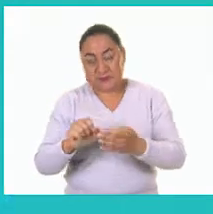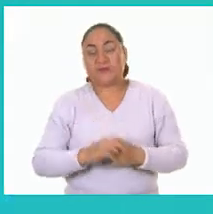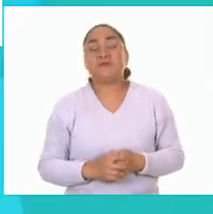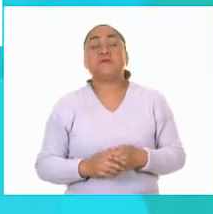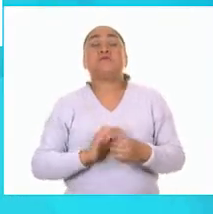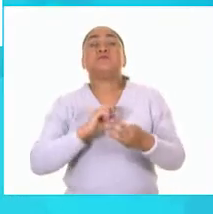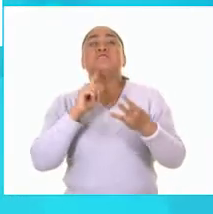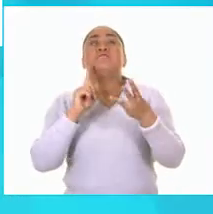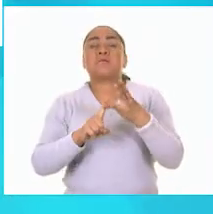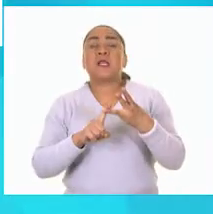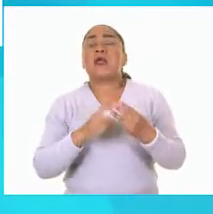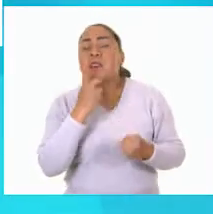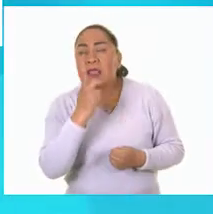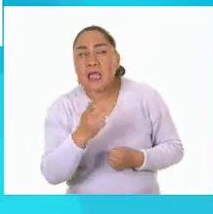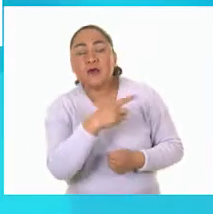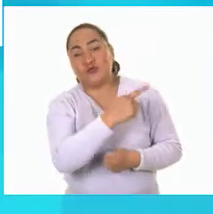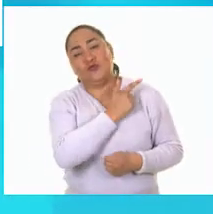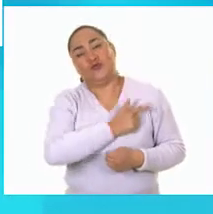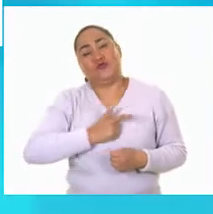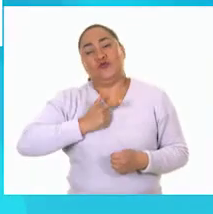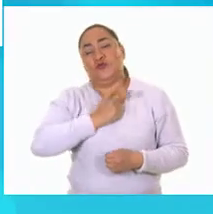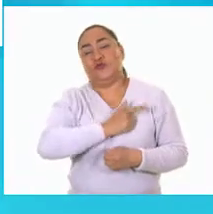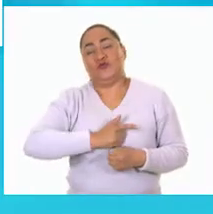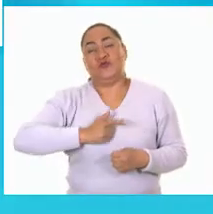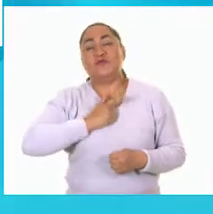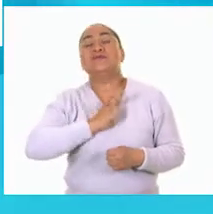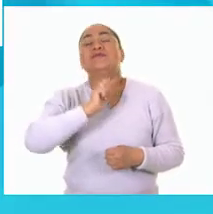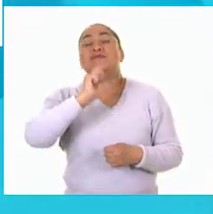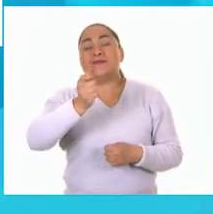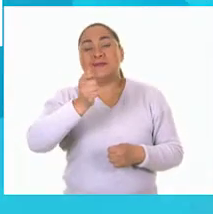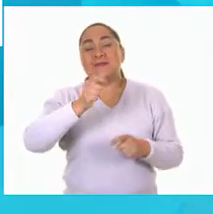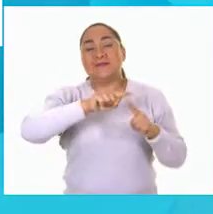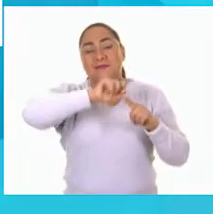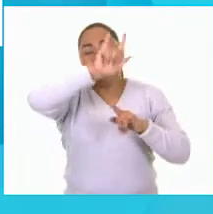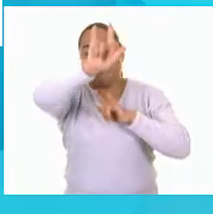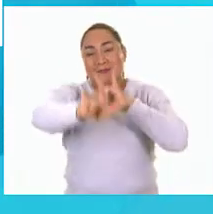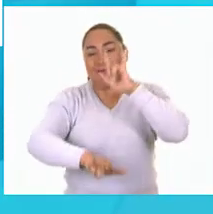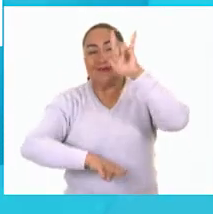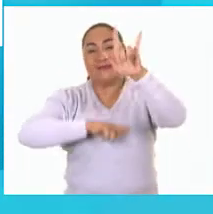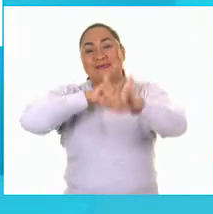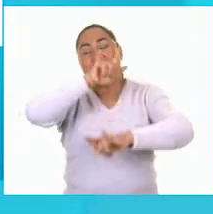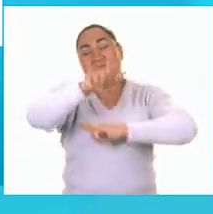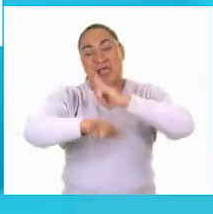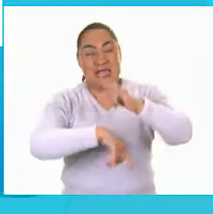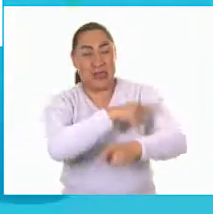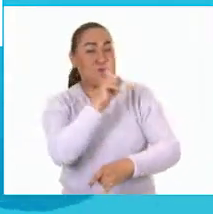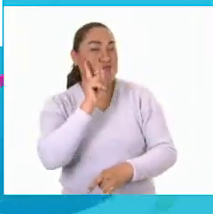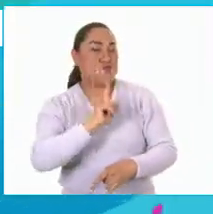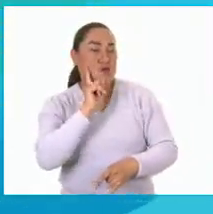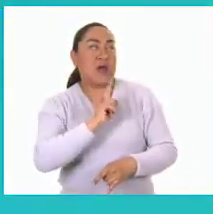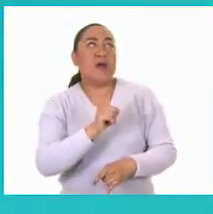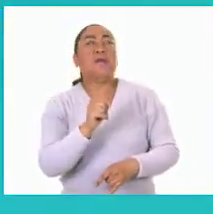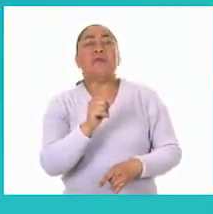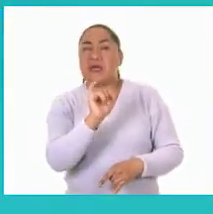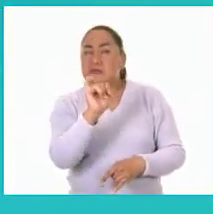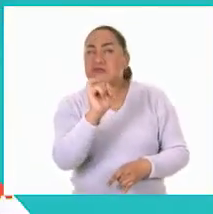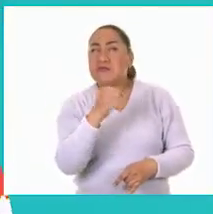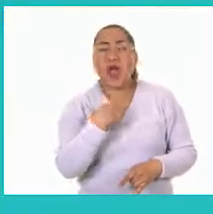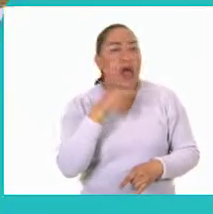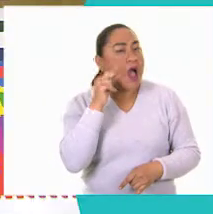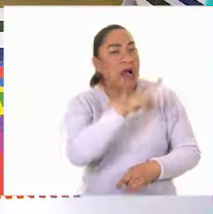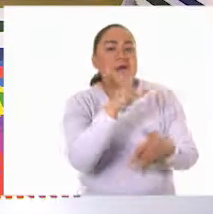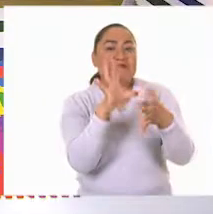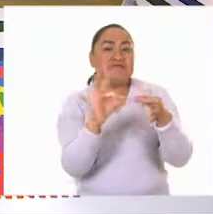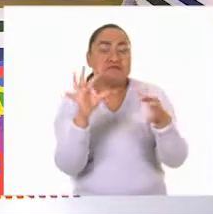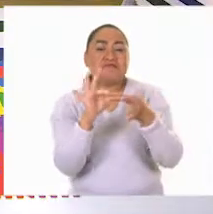lo que más le gustaba era subirse a la rueda de la fortuna yo digo que es verdadero yo escuché a la abuelita María que